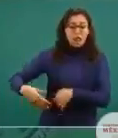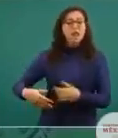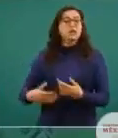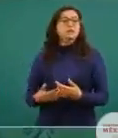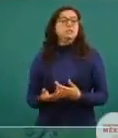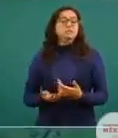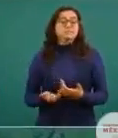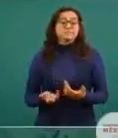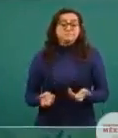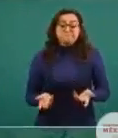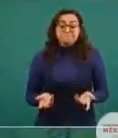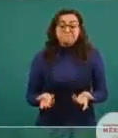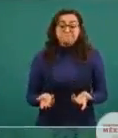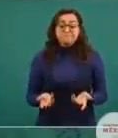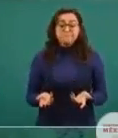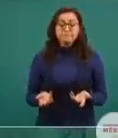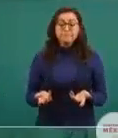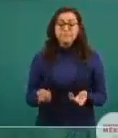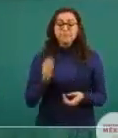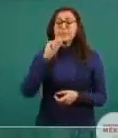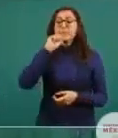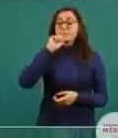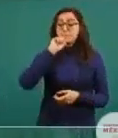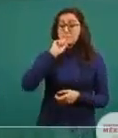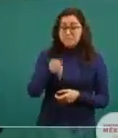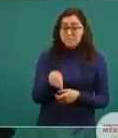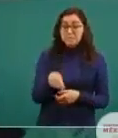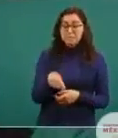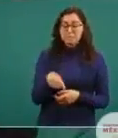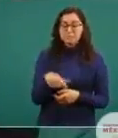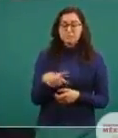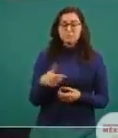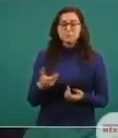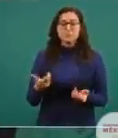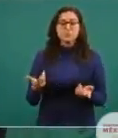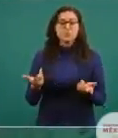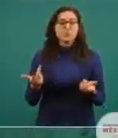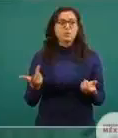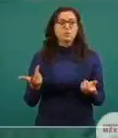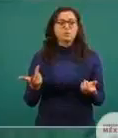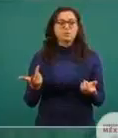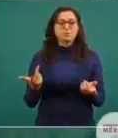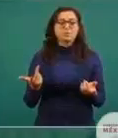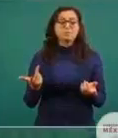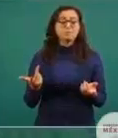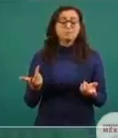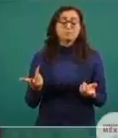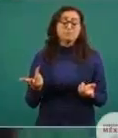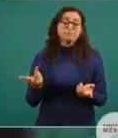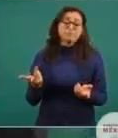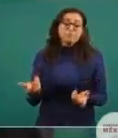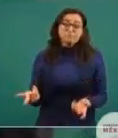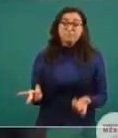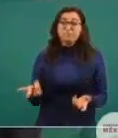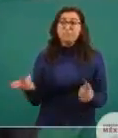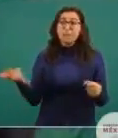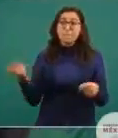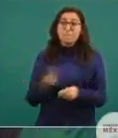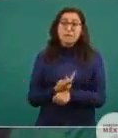y también se permitió una convivencia entre